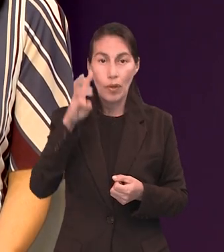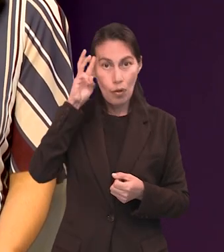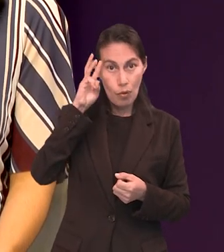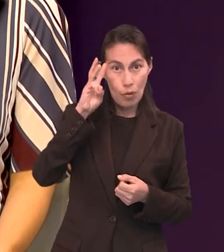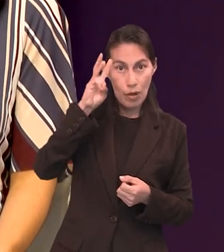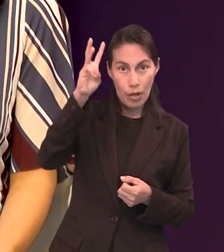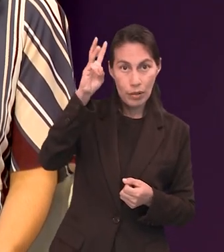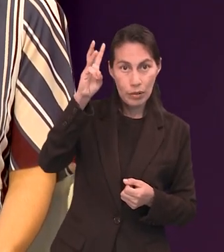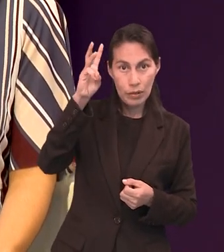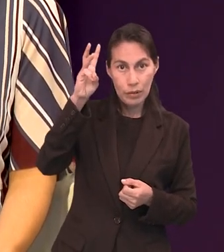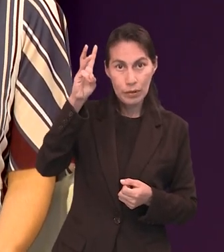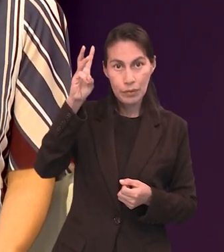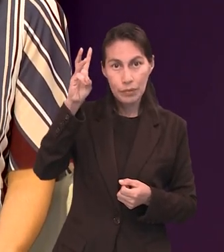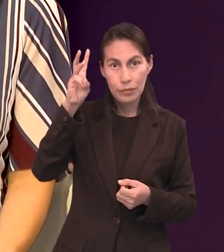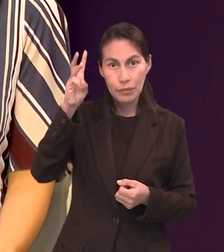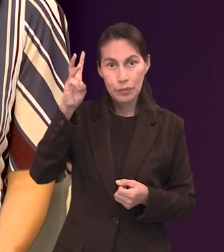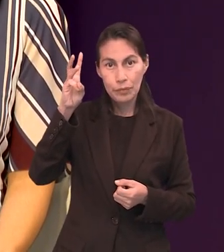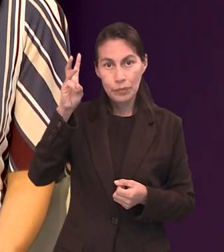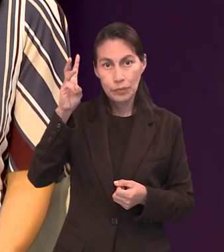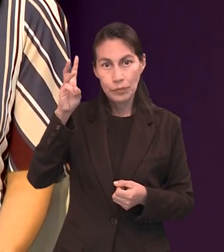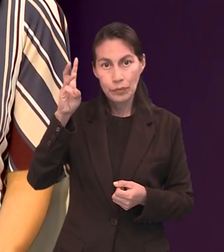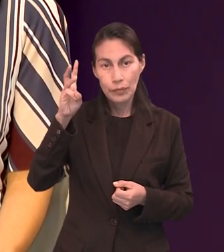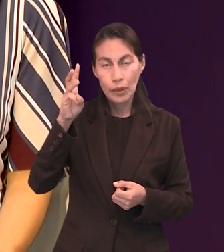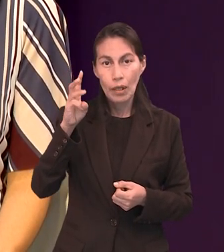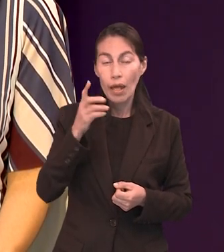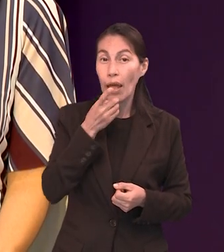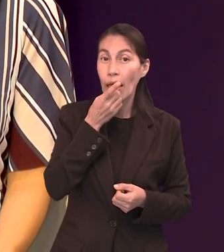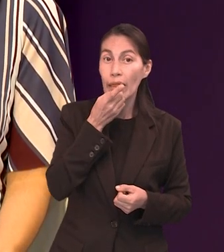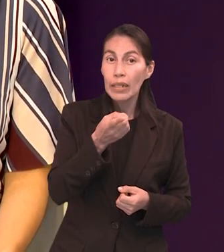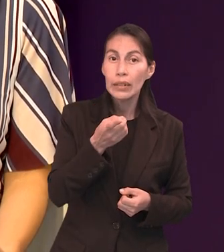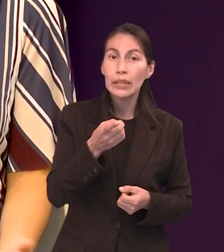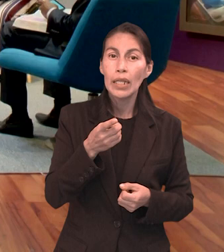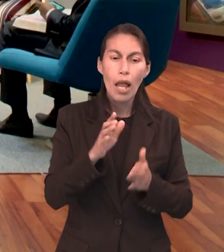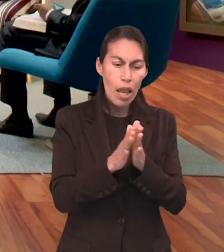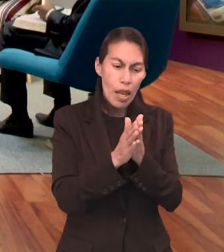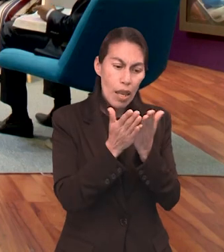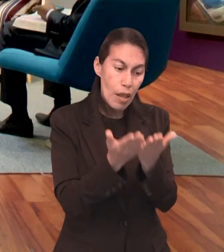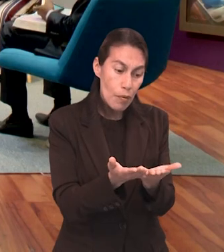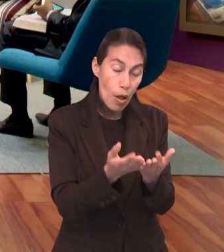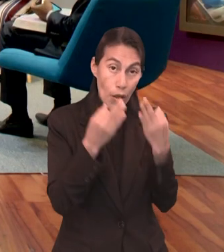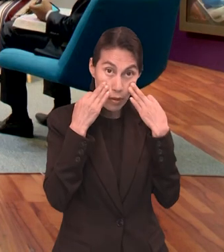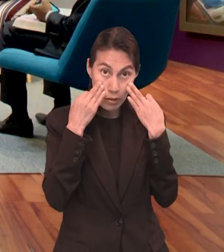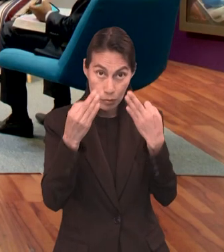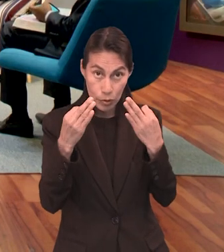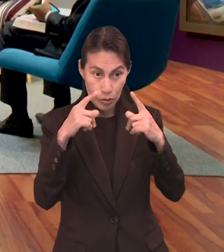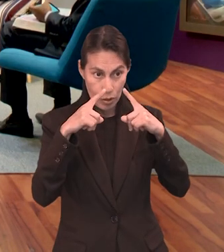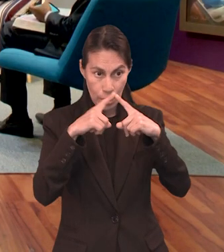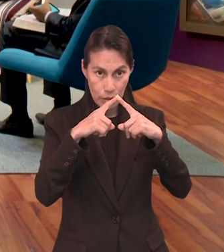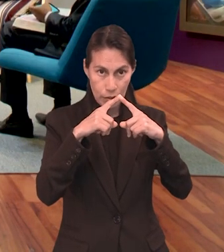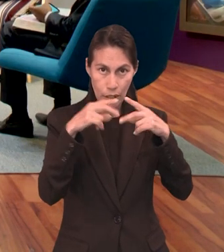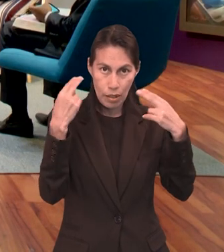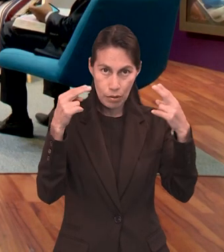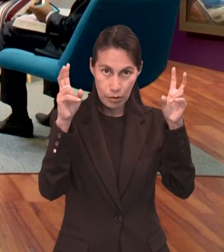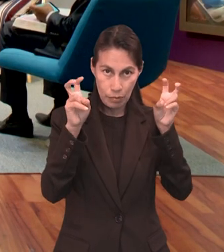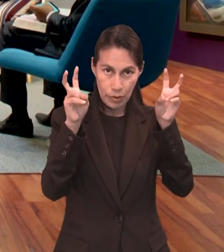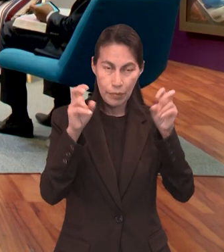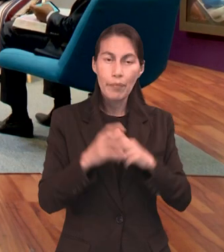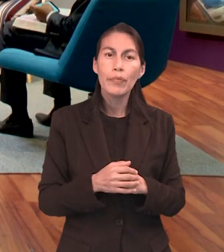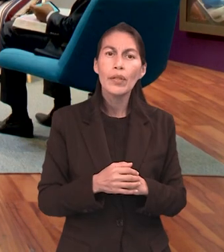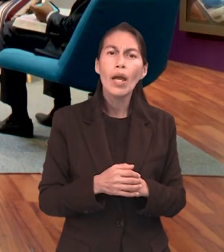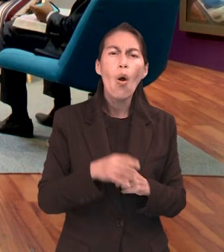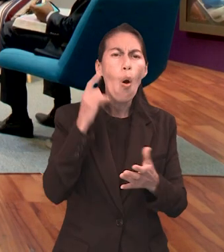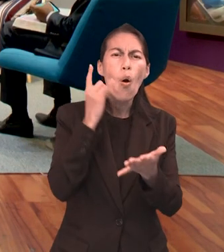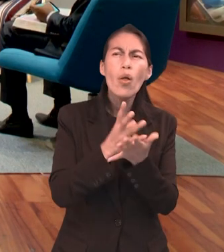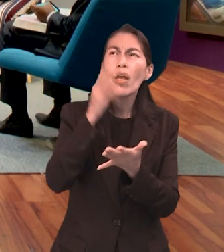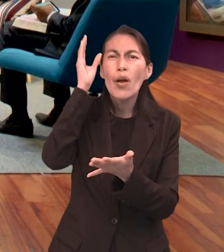que se llama Elena G. de White, que menciona en uno de sus libros, llamado Testimonio para la Iglesia, dice, Sólo